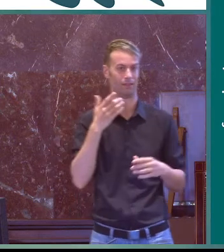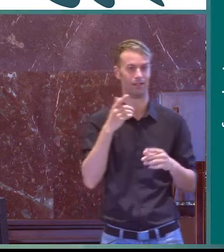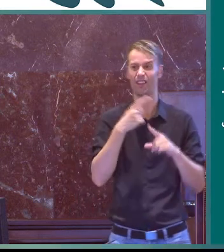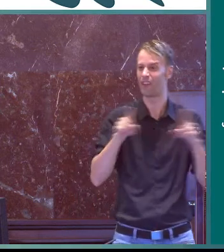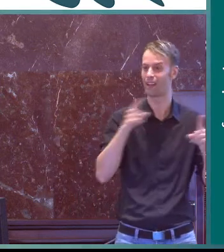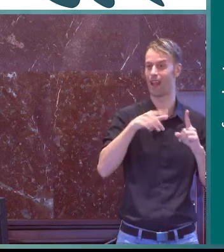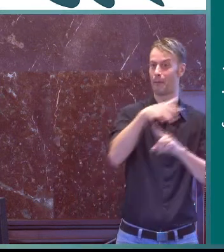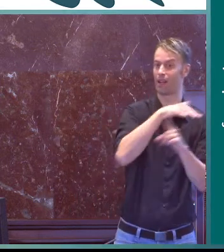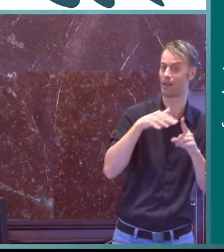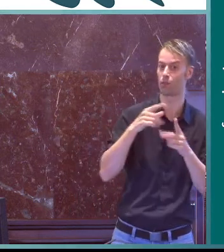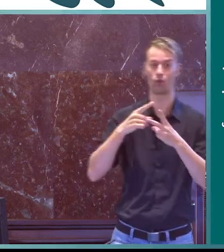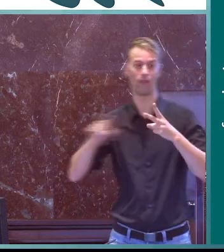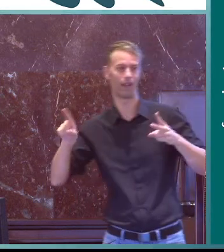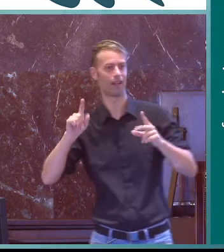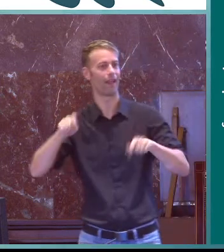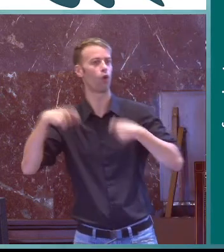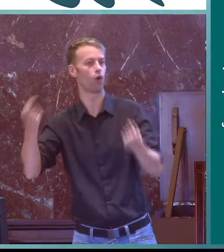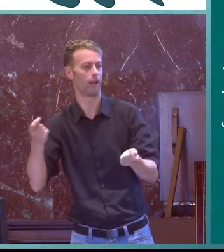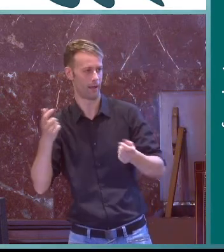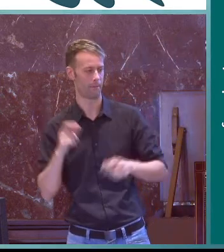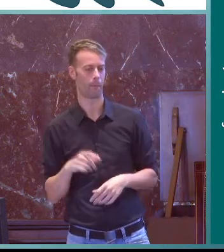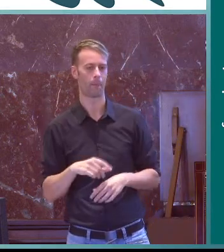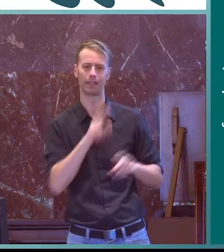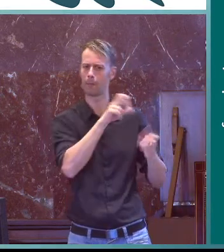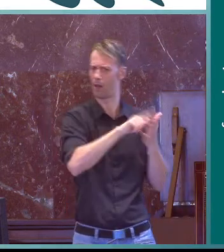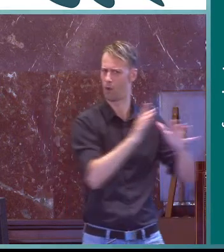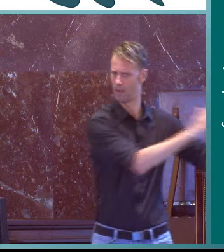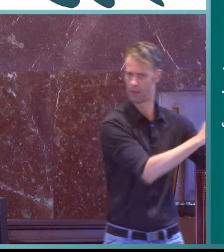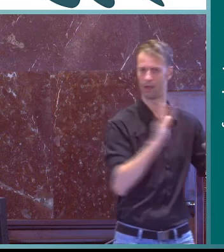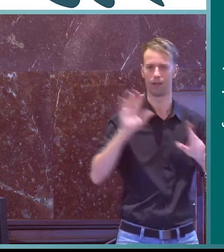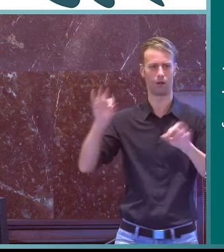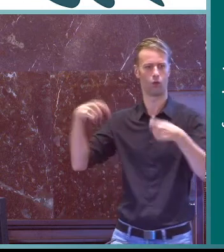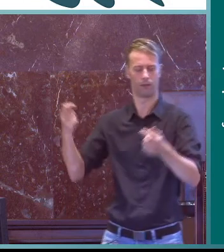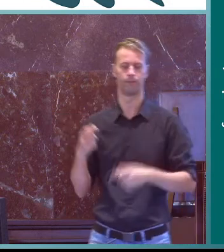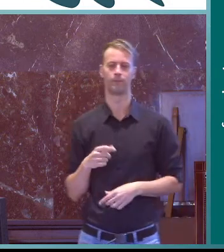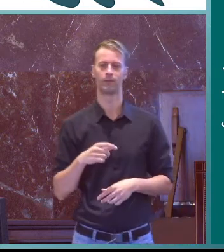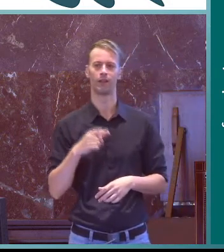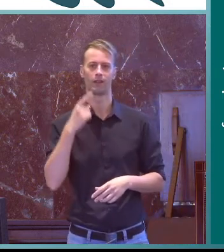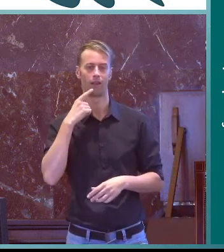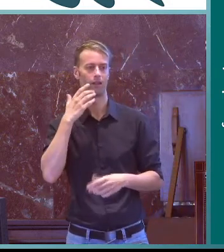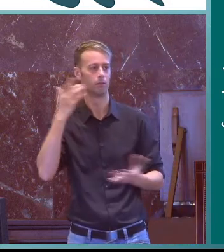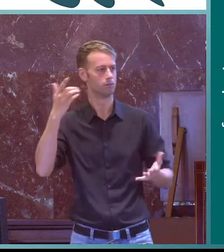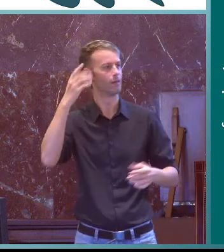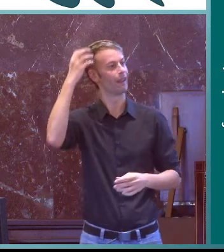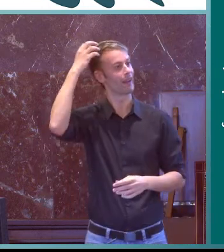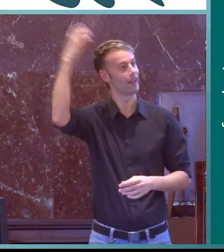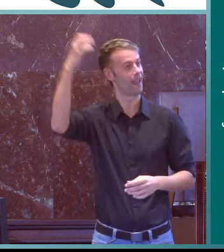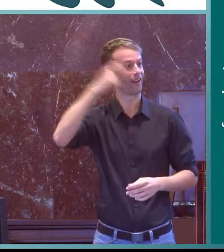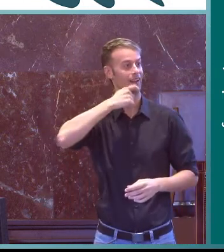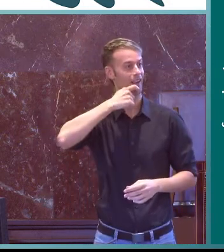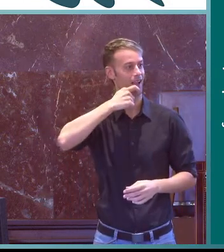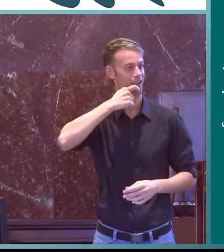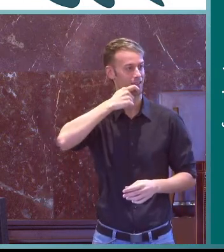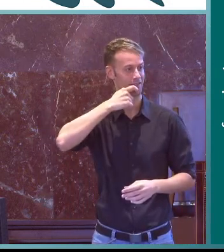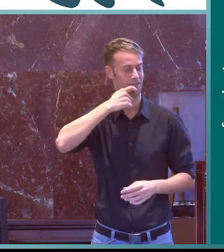fue muy bueno y creo que es bastante ilustrativo el ambientalismo lingüístico y la ecolingüística es distinto porque